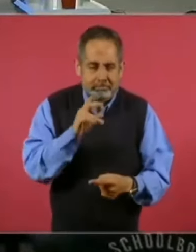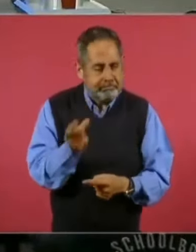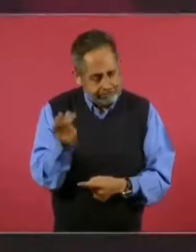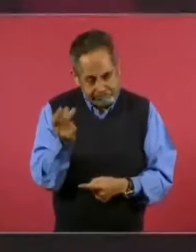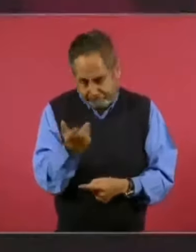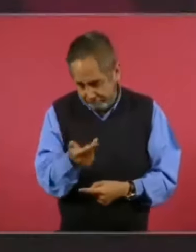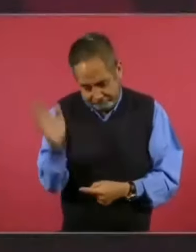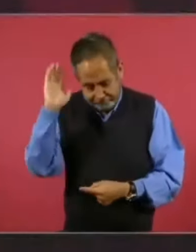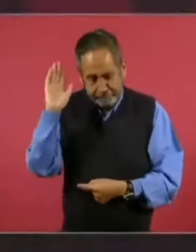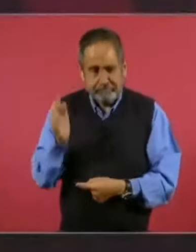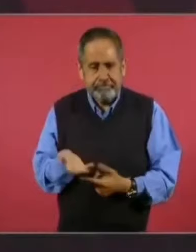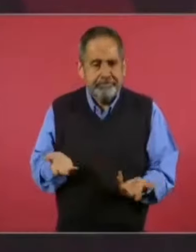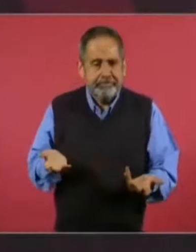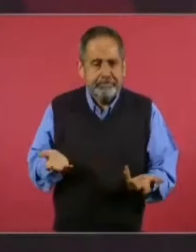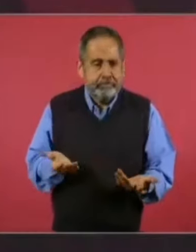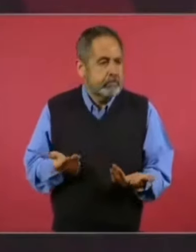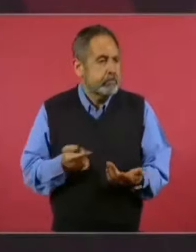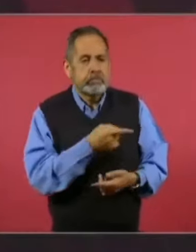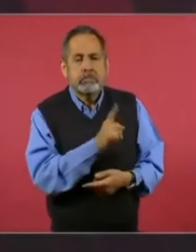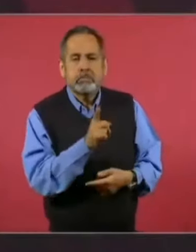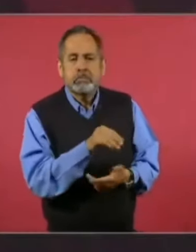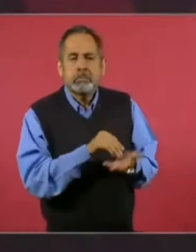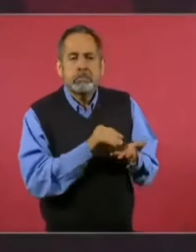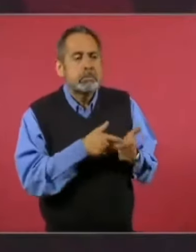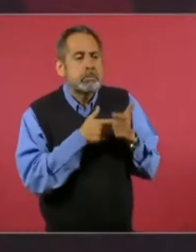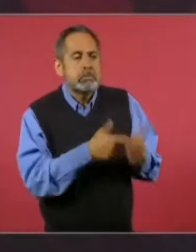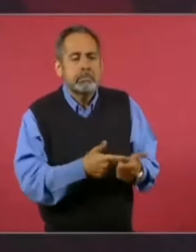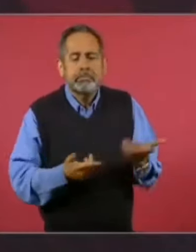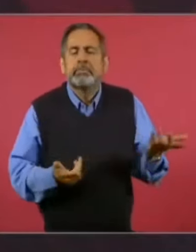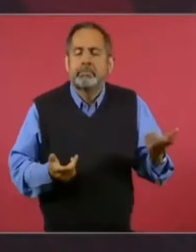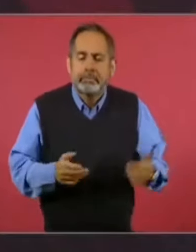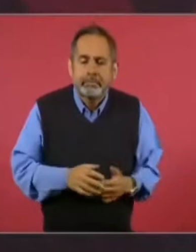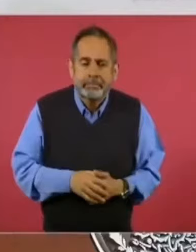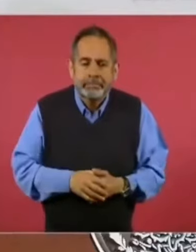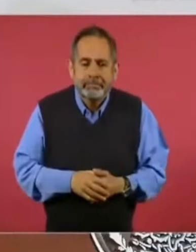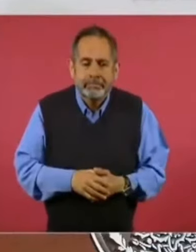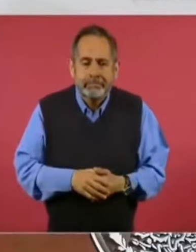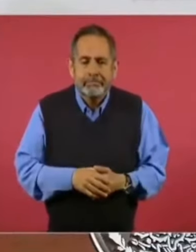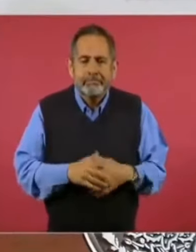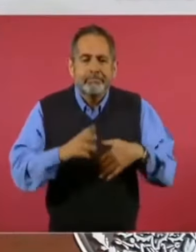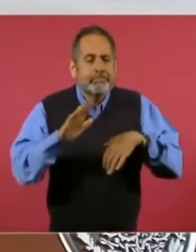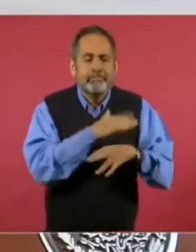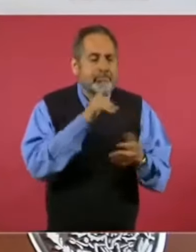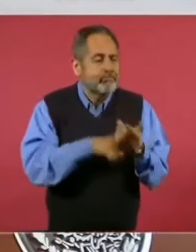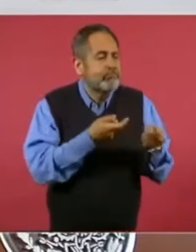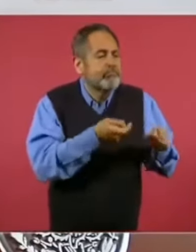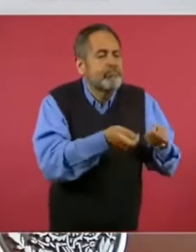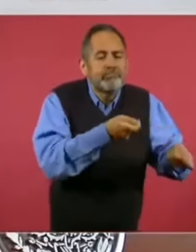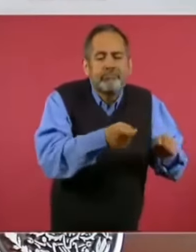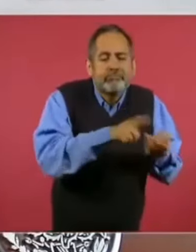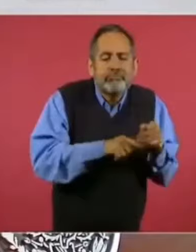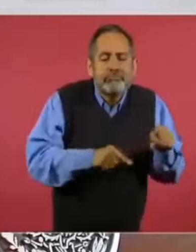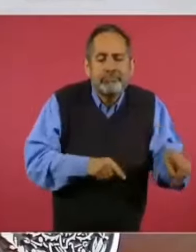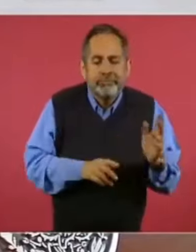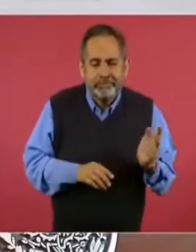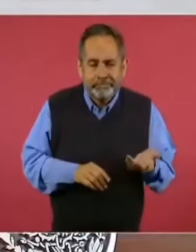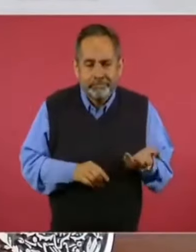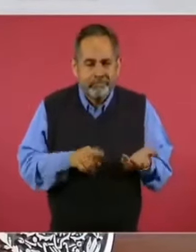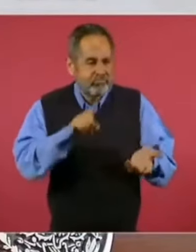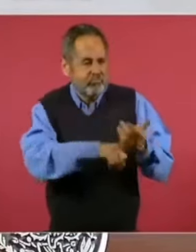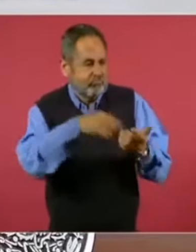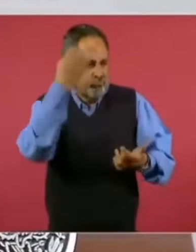pero no lo tienen ahí por ser